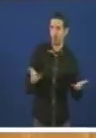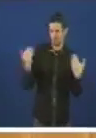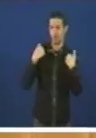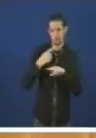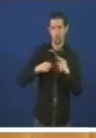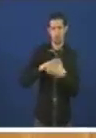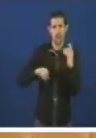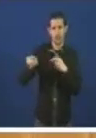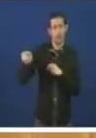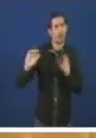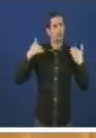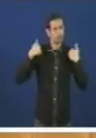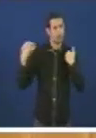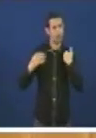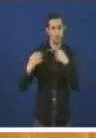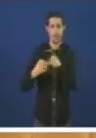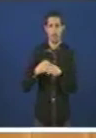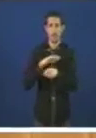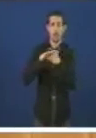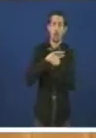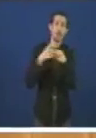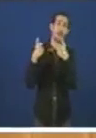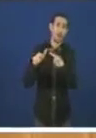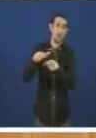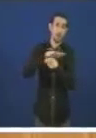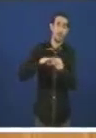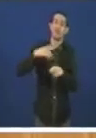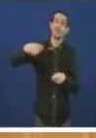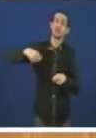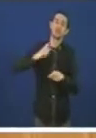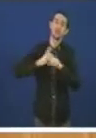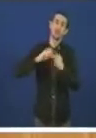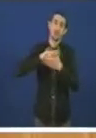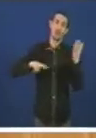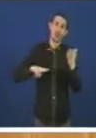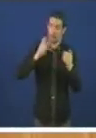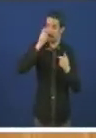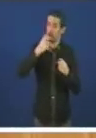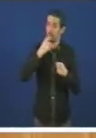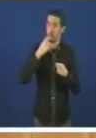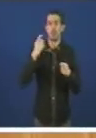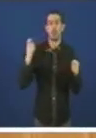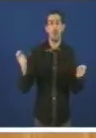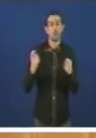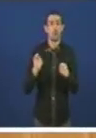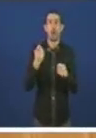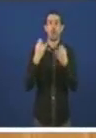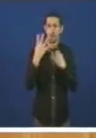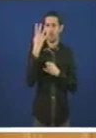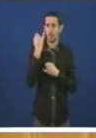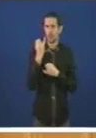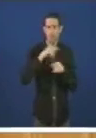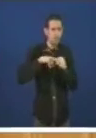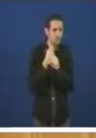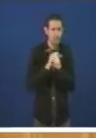nesa comarca de goberna o presidente da deputación de Galicia o señor Feijó 4.000 postos de traballo menos perderos xe 4.000 parados máis